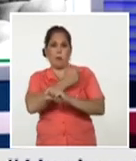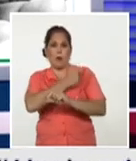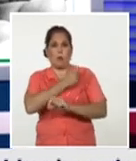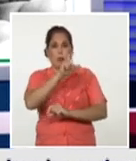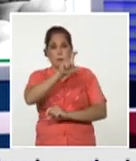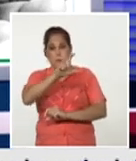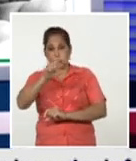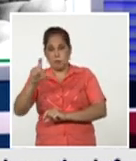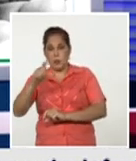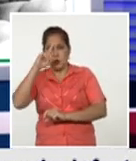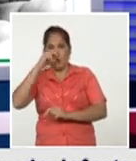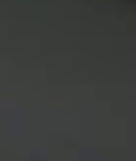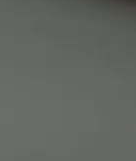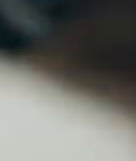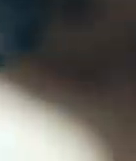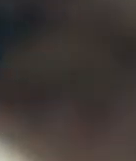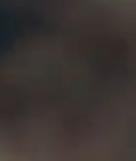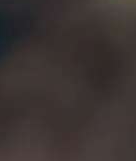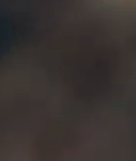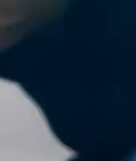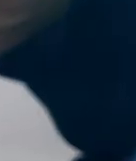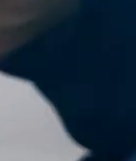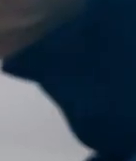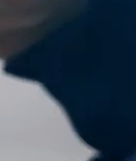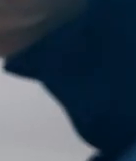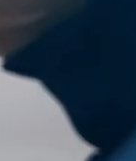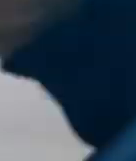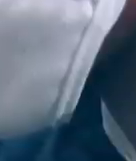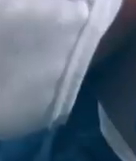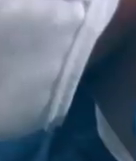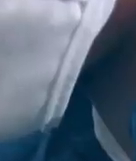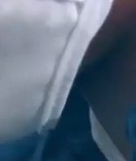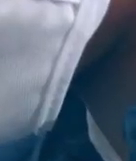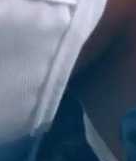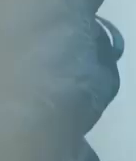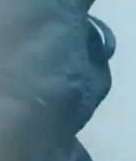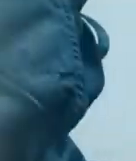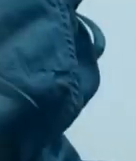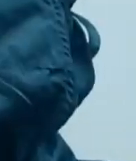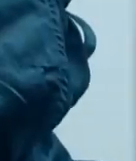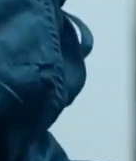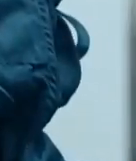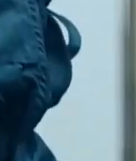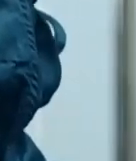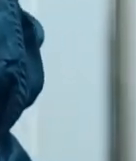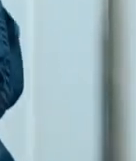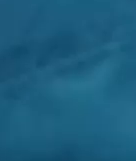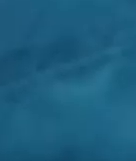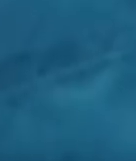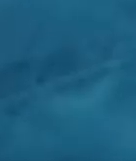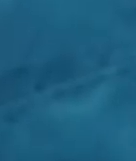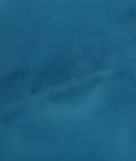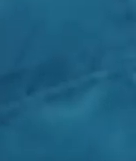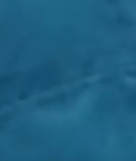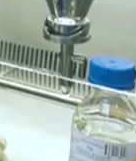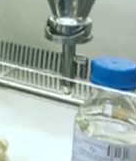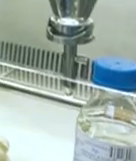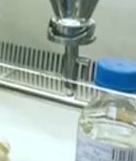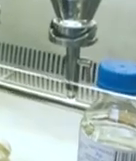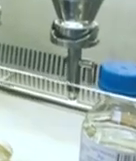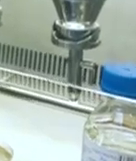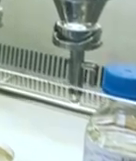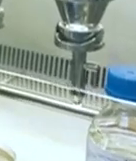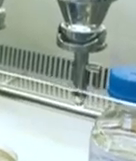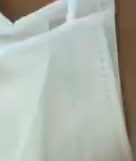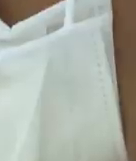Soberana 02 pensar en las vacunas cubanas es pensar en la vida es hacer el bien sin pedir